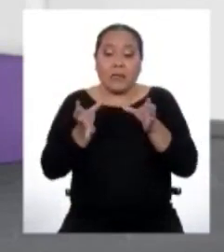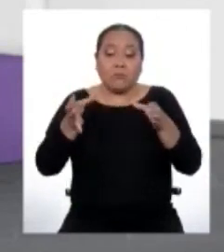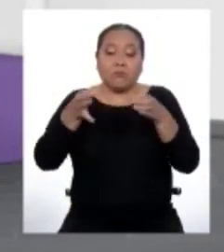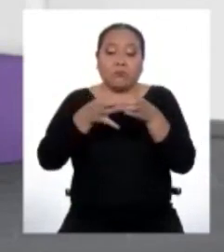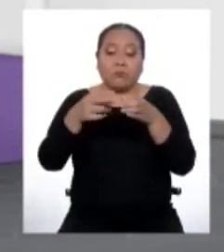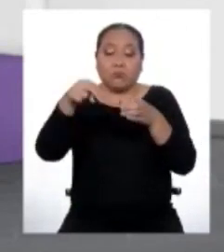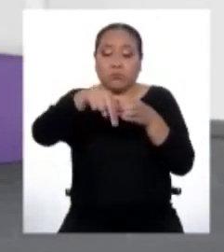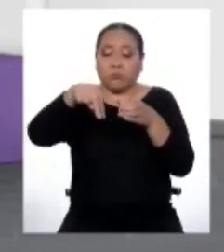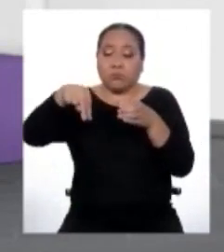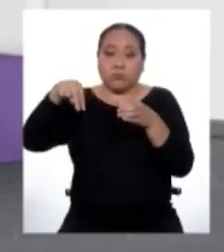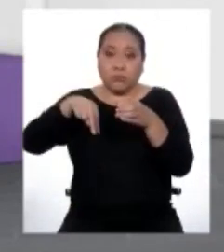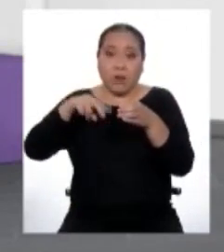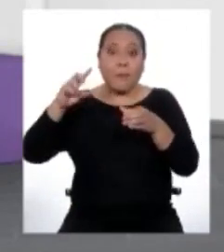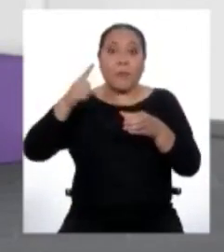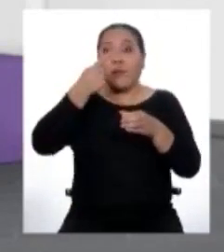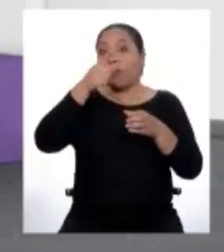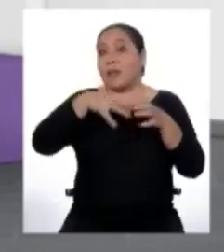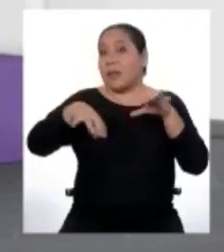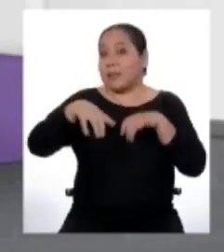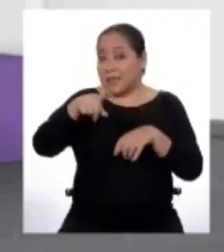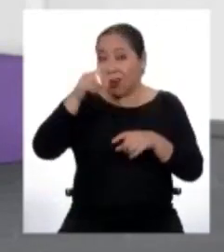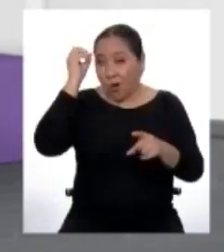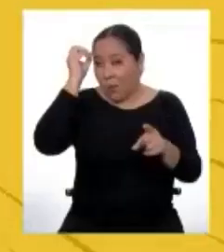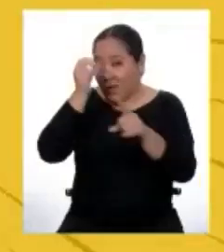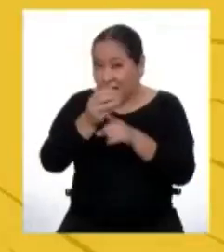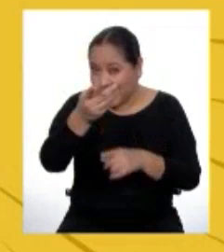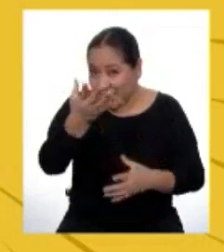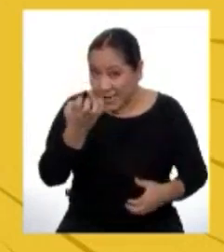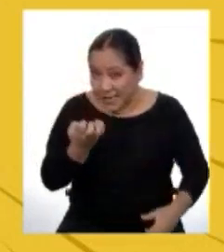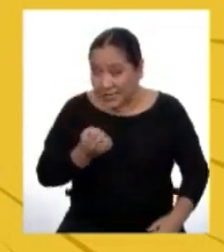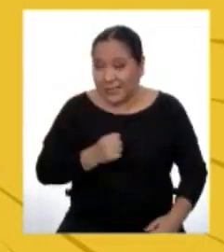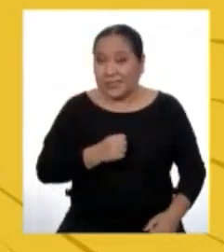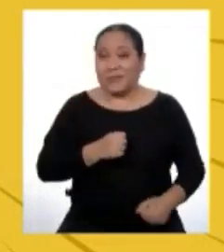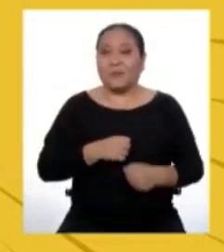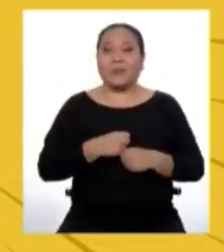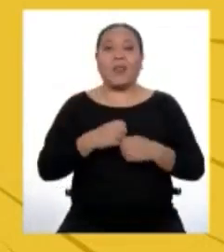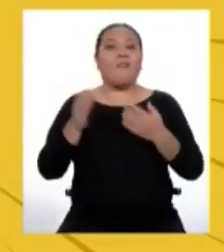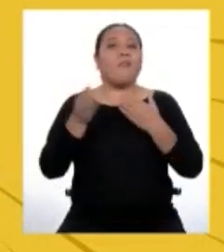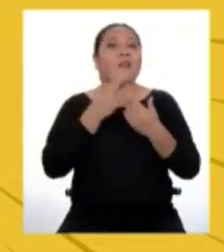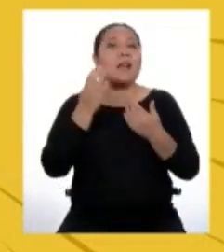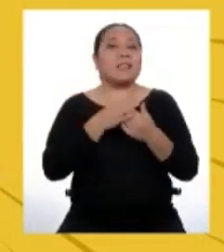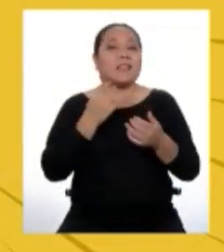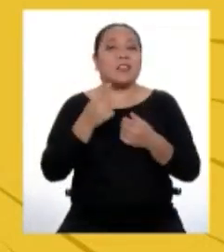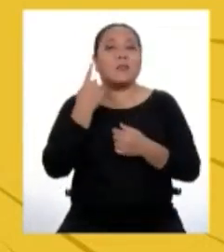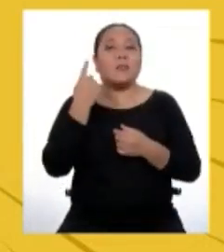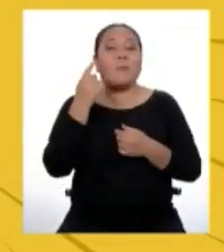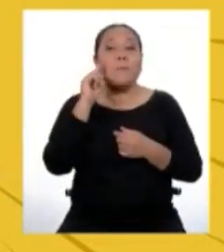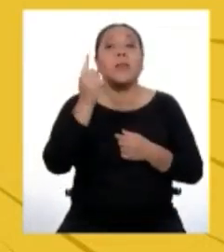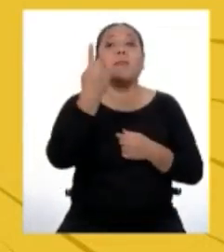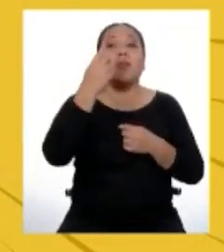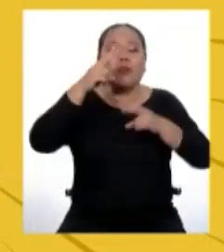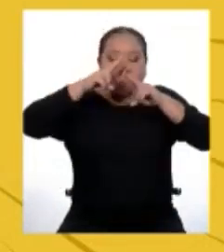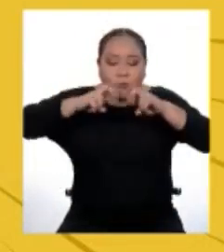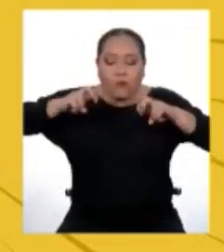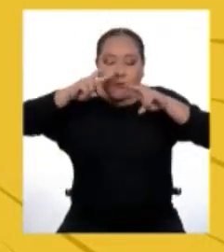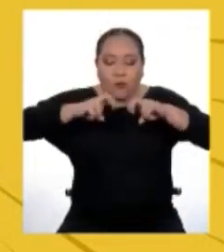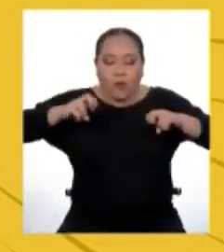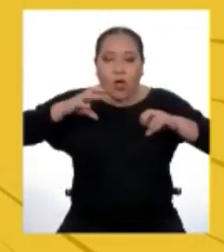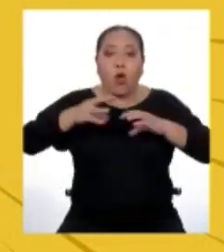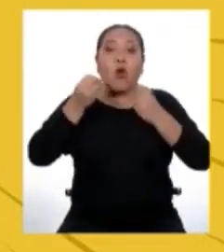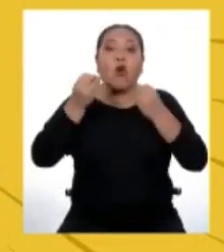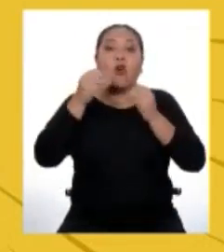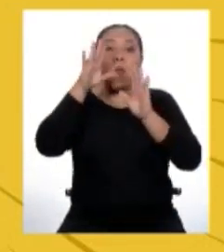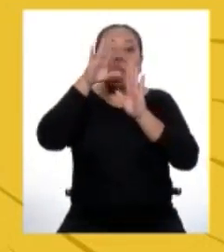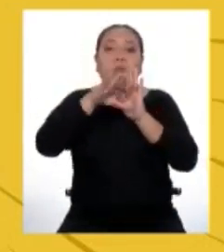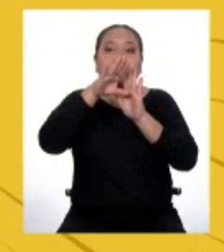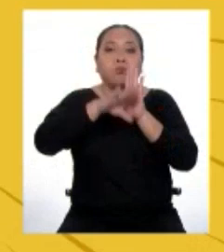primero, cumplir con un reto. ¿Están listos para escucharlo? Es muy fácil. Solo hay que investigar sobre las formas de reducir de manera